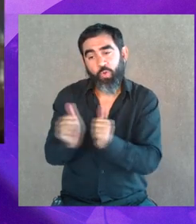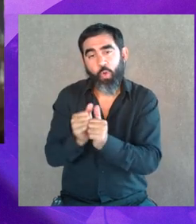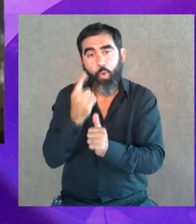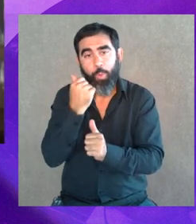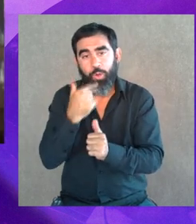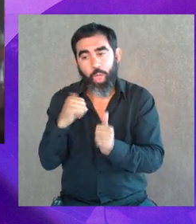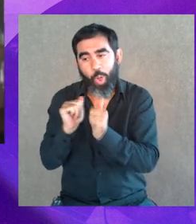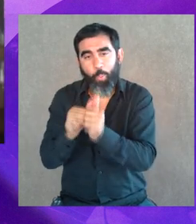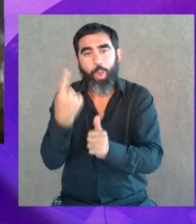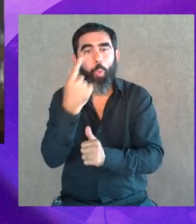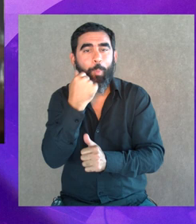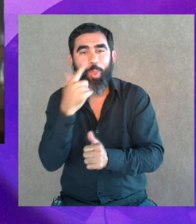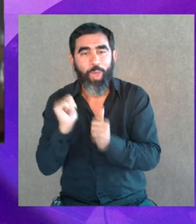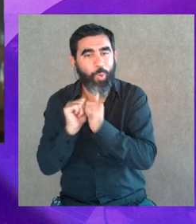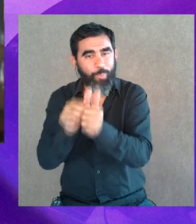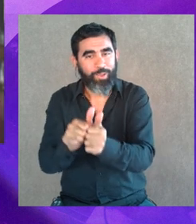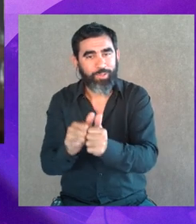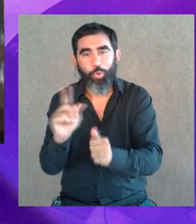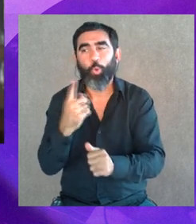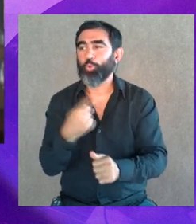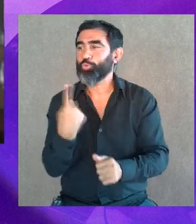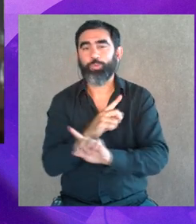vecinito, ya no van solas, van a acompañar por el varoncito.